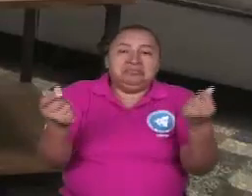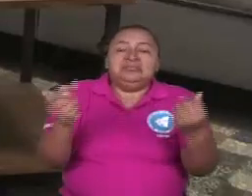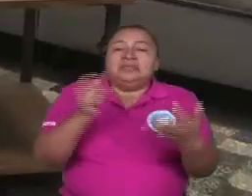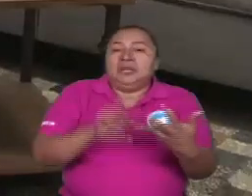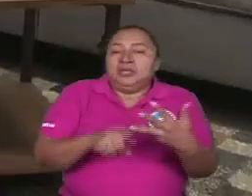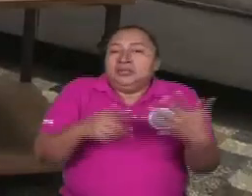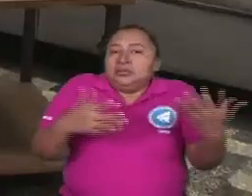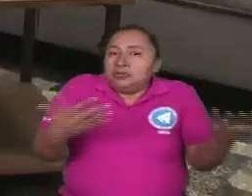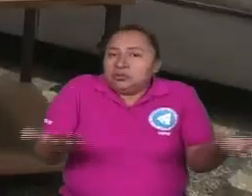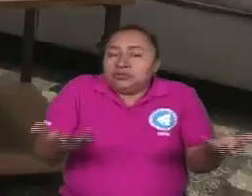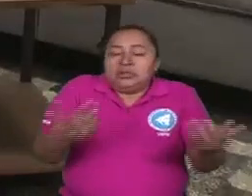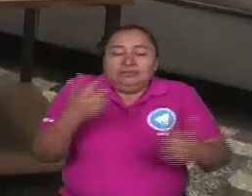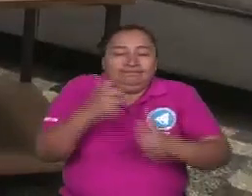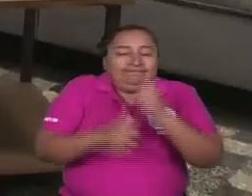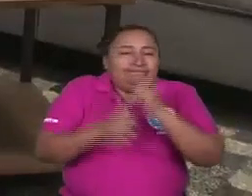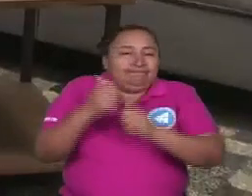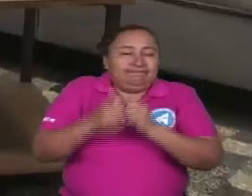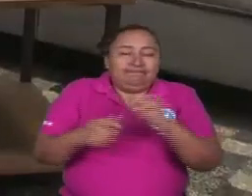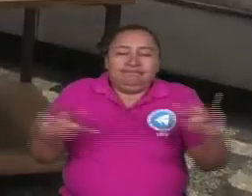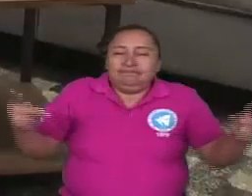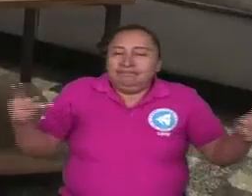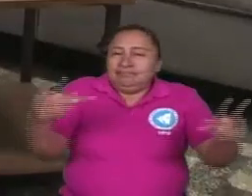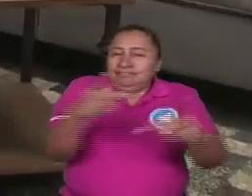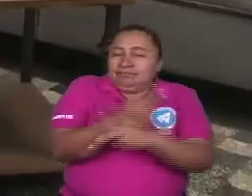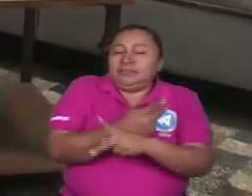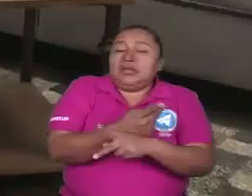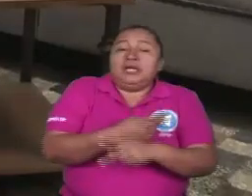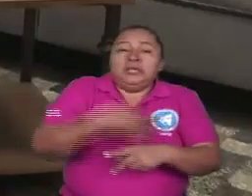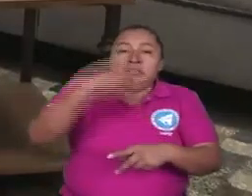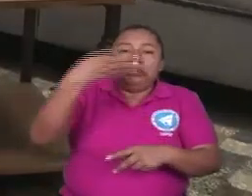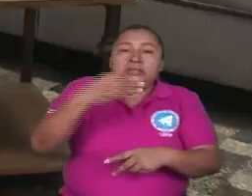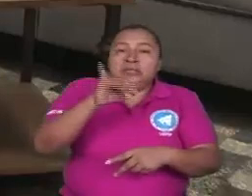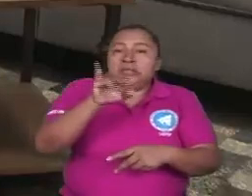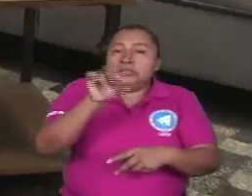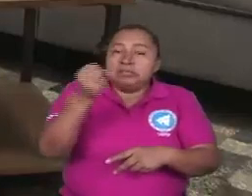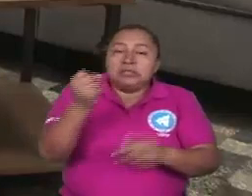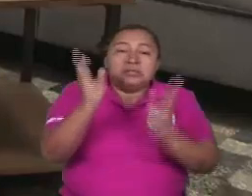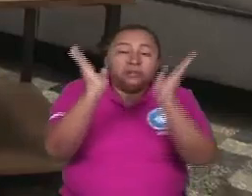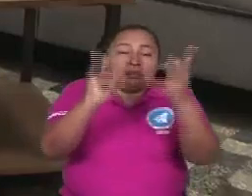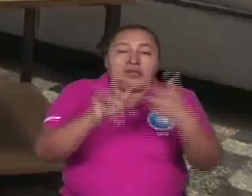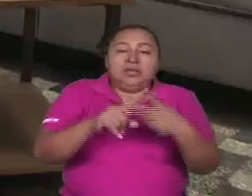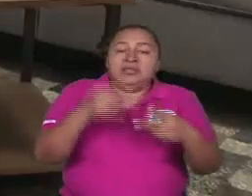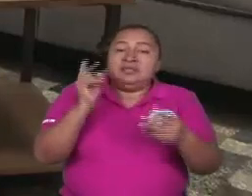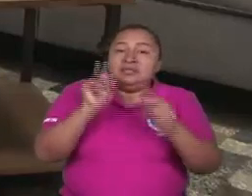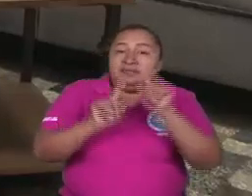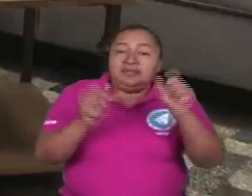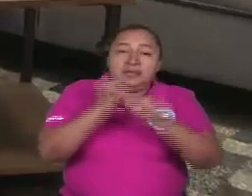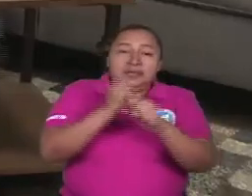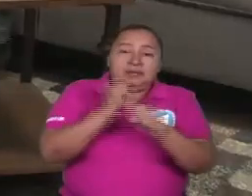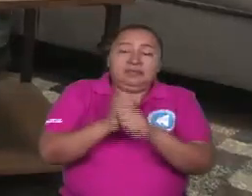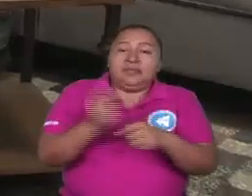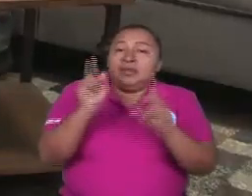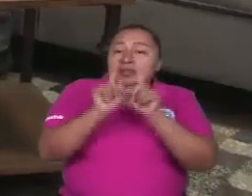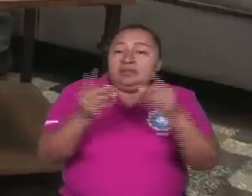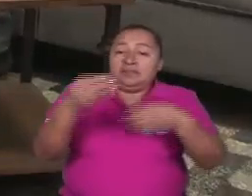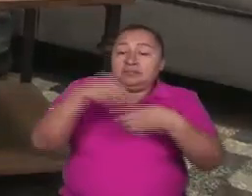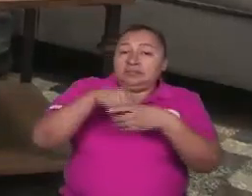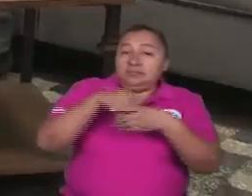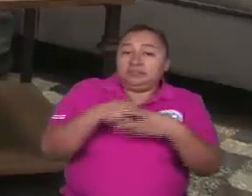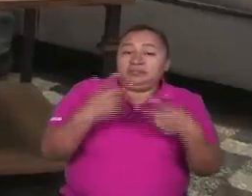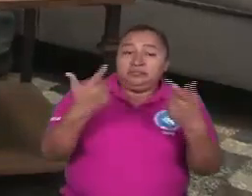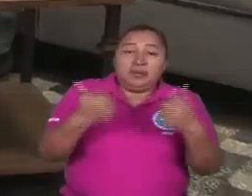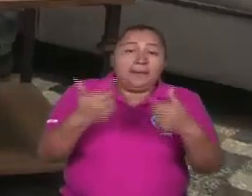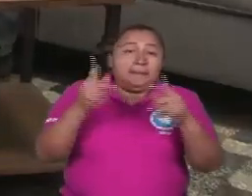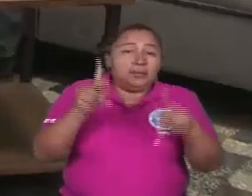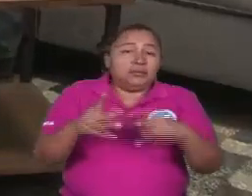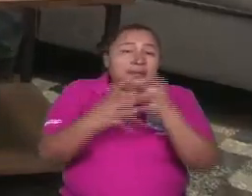Entonces, eso afectó profundamente la seguridad social, el nivel de empleo, el nivel de ingreso de quién, de las familias pobres de este país, de